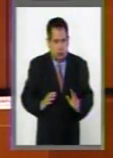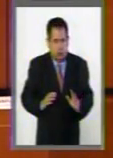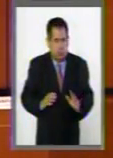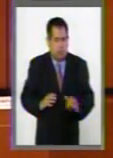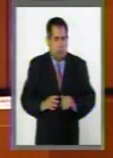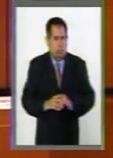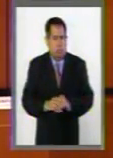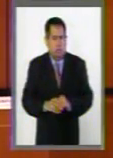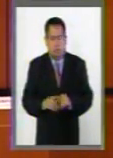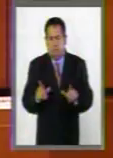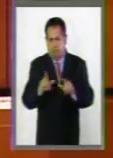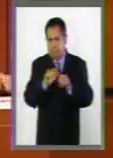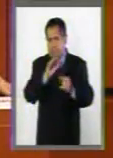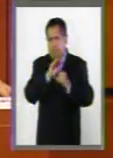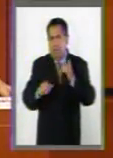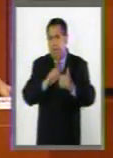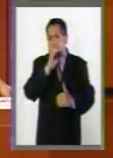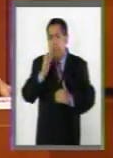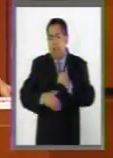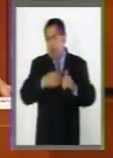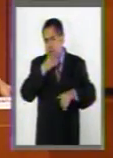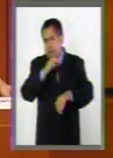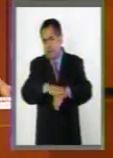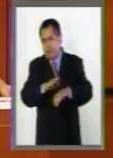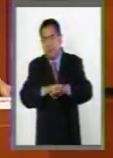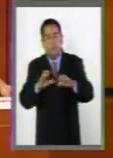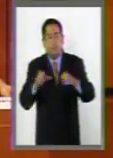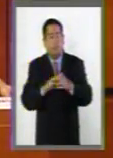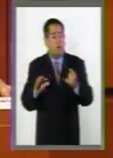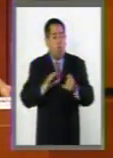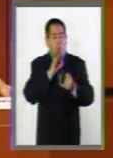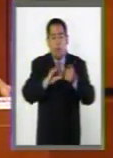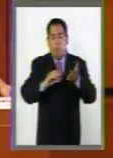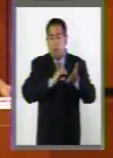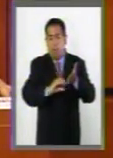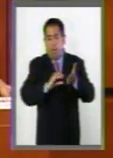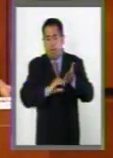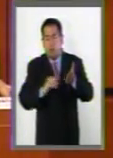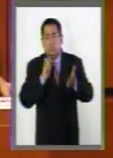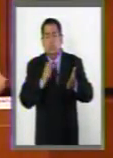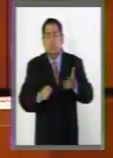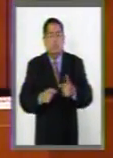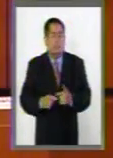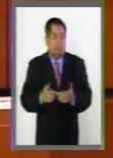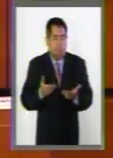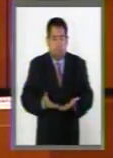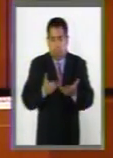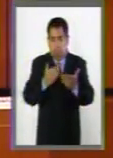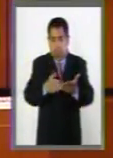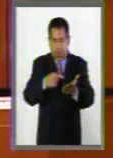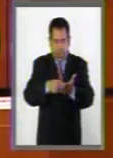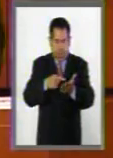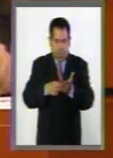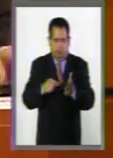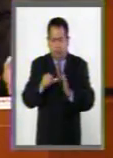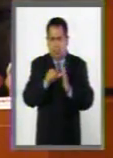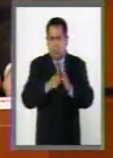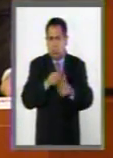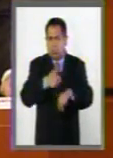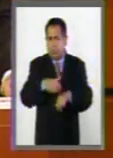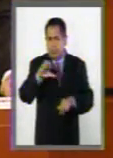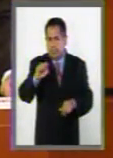Y culminaría advirtiendo que el último párrafo que le plantean a este artículo 60